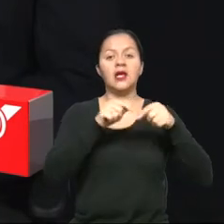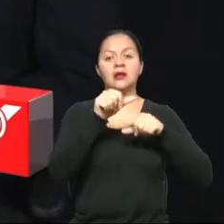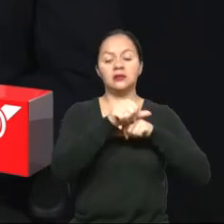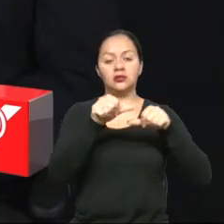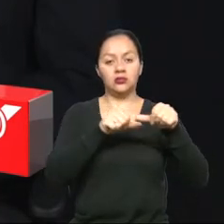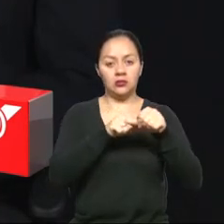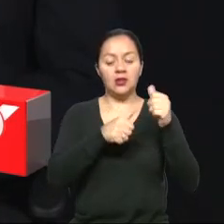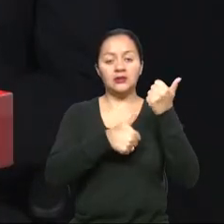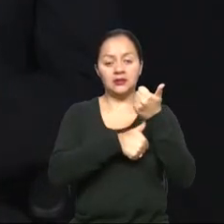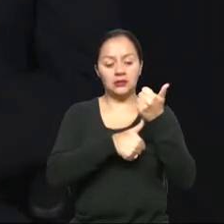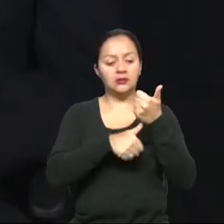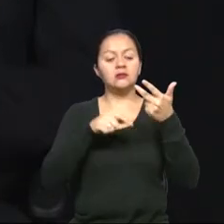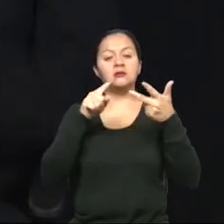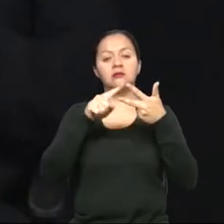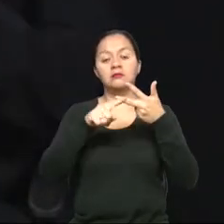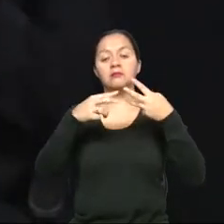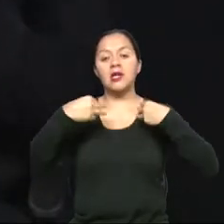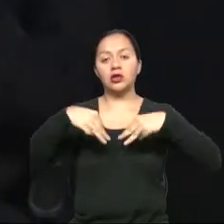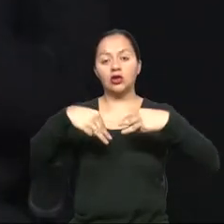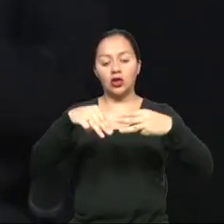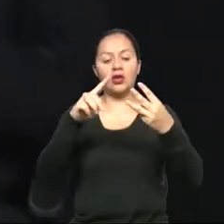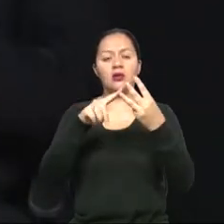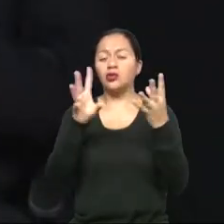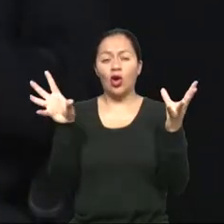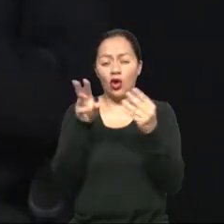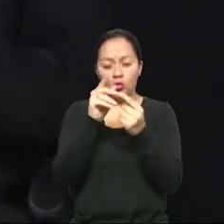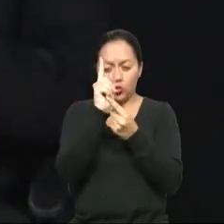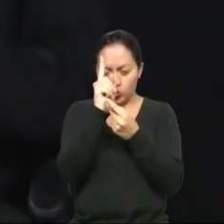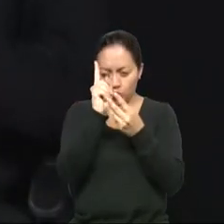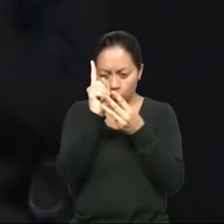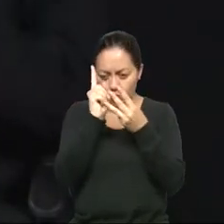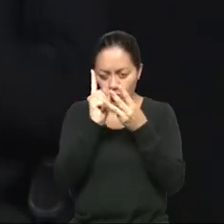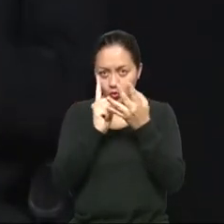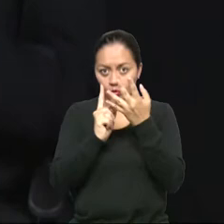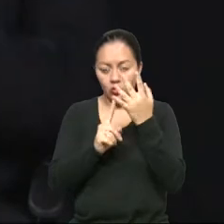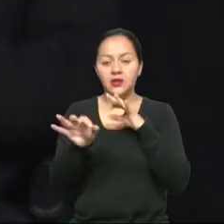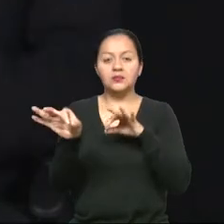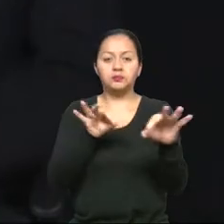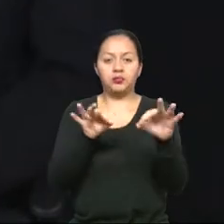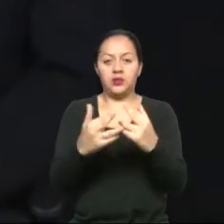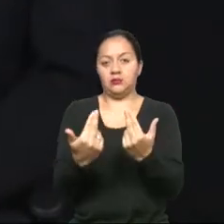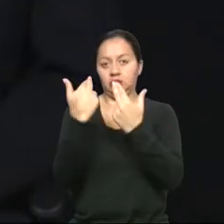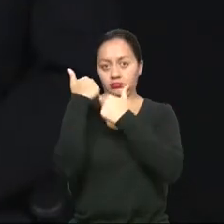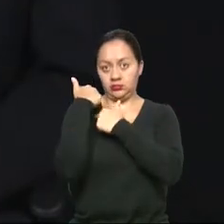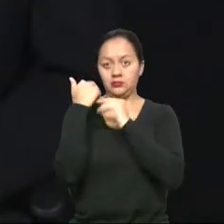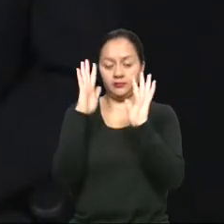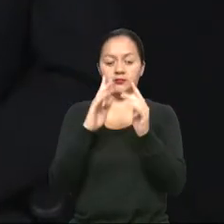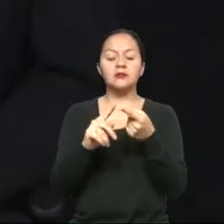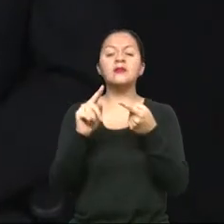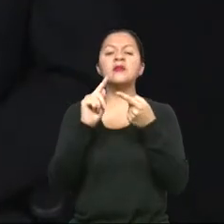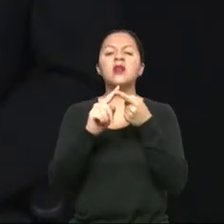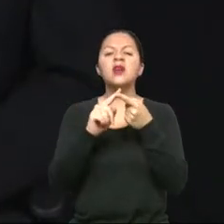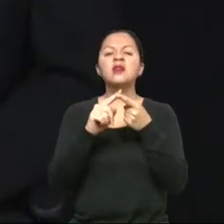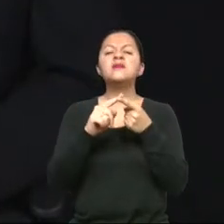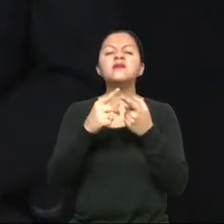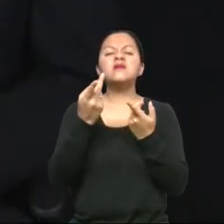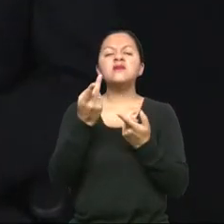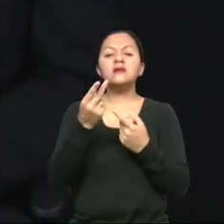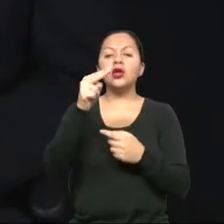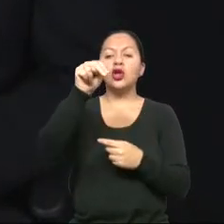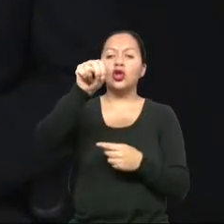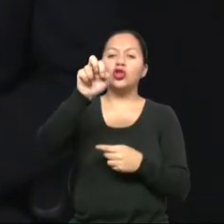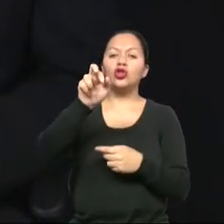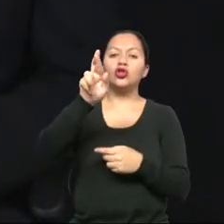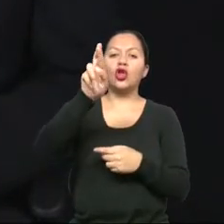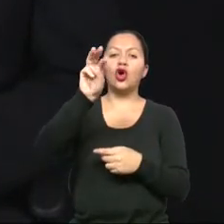evaluación de la conformidad y metodología. Voy a hablar de todas ellas porque creo que nos compete. ¿Qué es una norma? Una norma son las